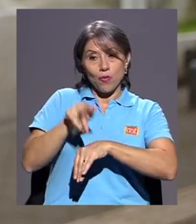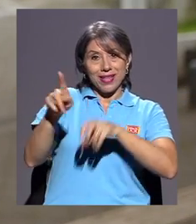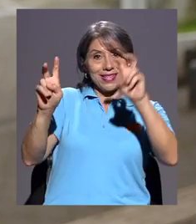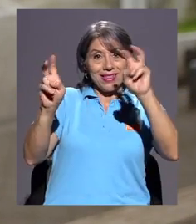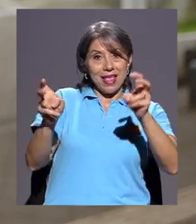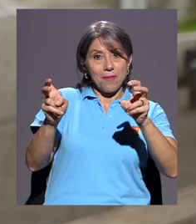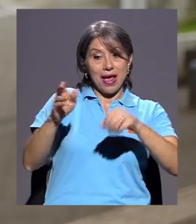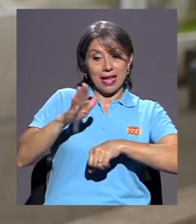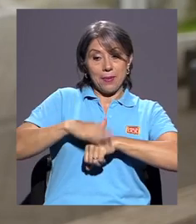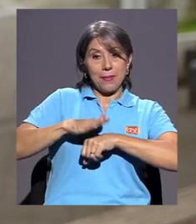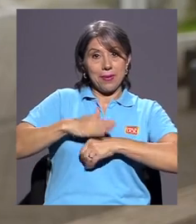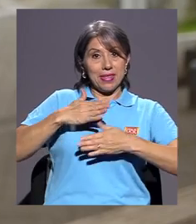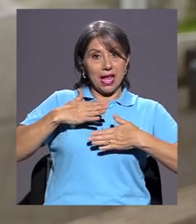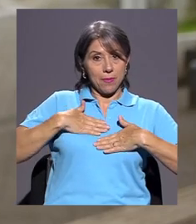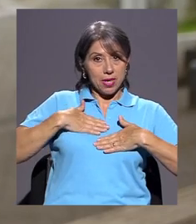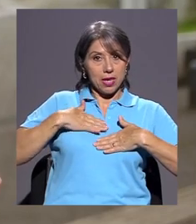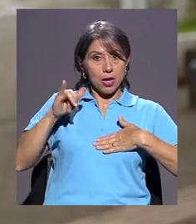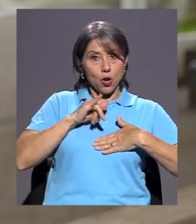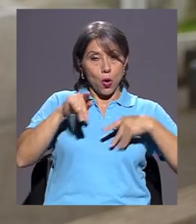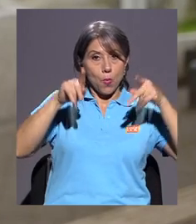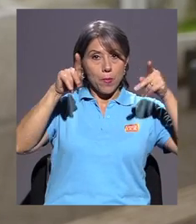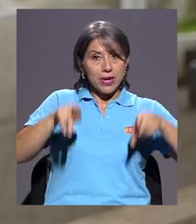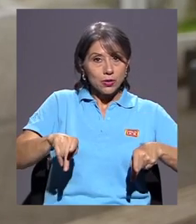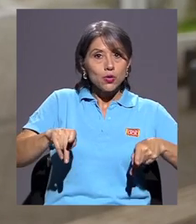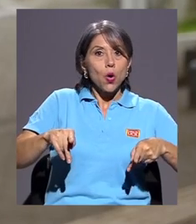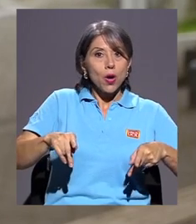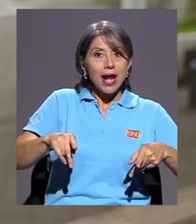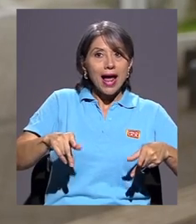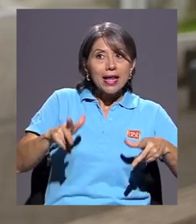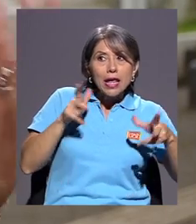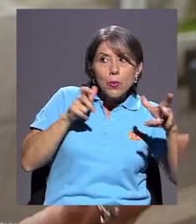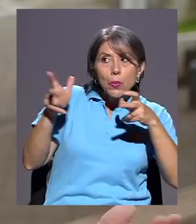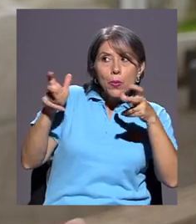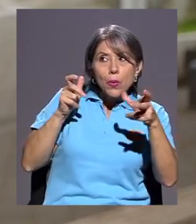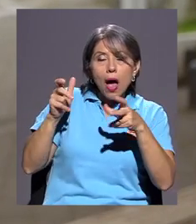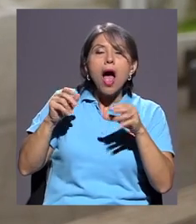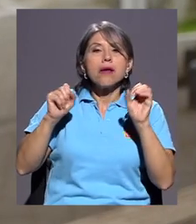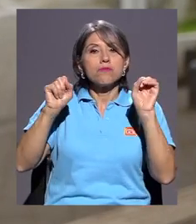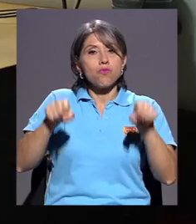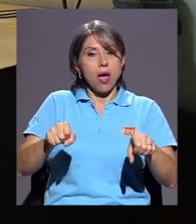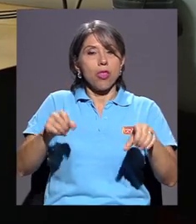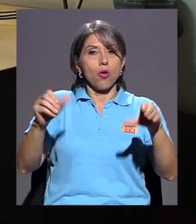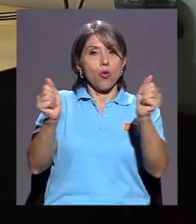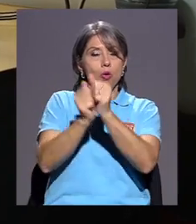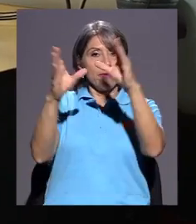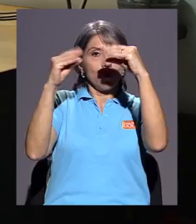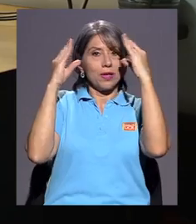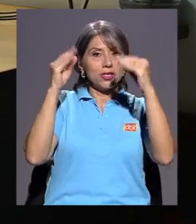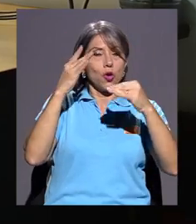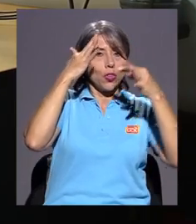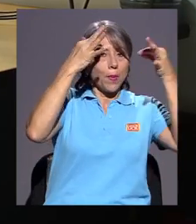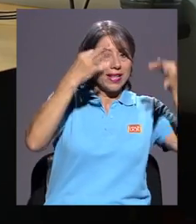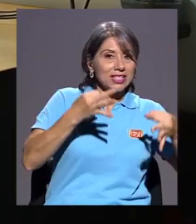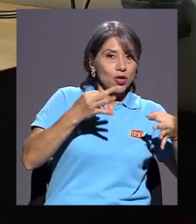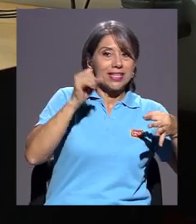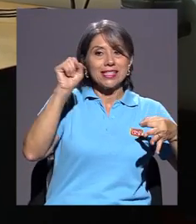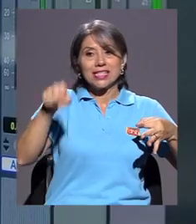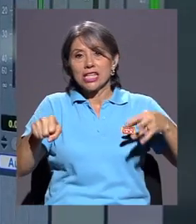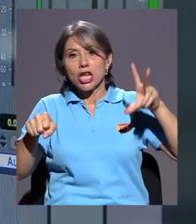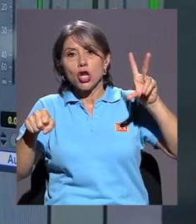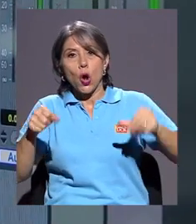realidad que me permiten a mí como persona oyente tomar ciertas decisiones sobre qué sí o qué no.